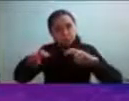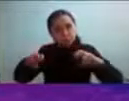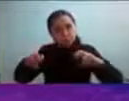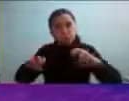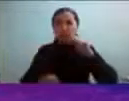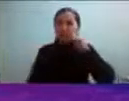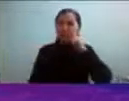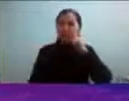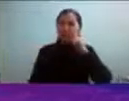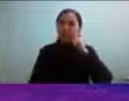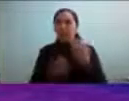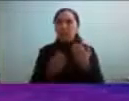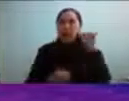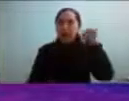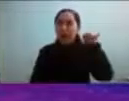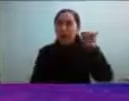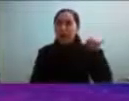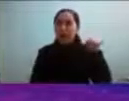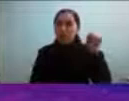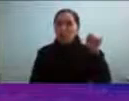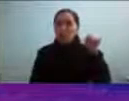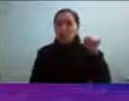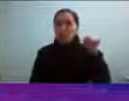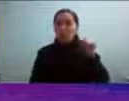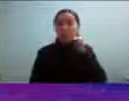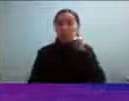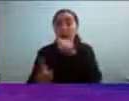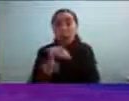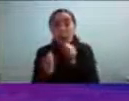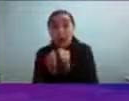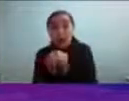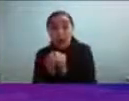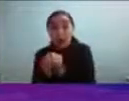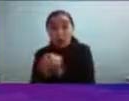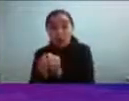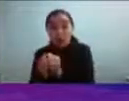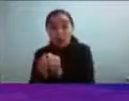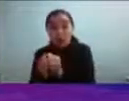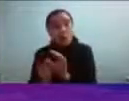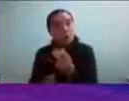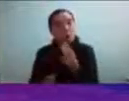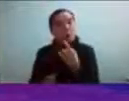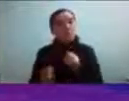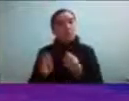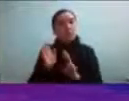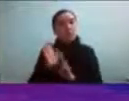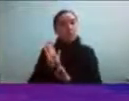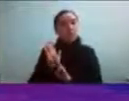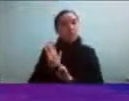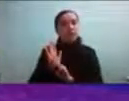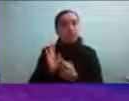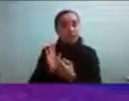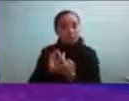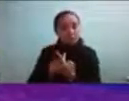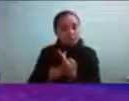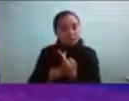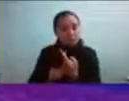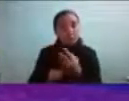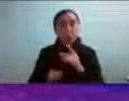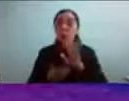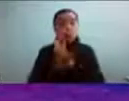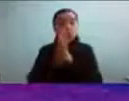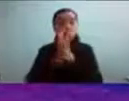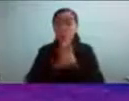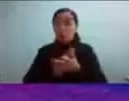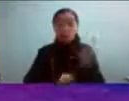para poder acompañarlo de mejor forma y en ese momento fue que me sentí muy identificada no con todo porque hay características que si uno